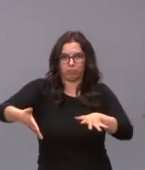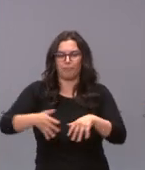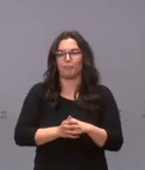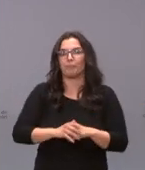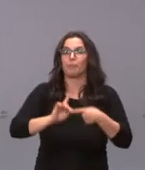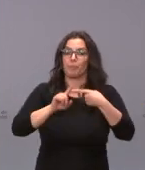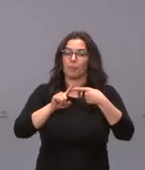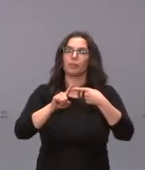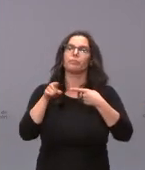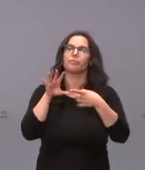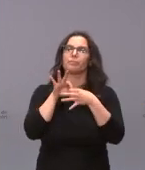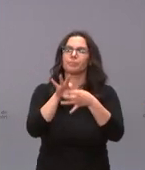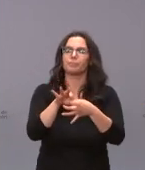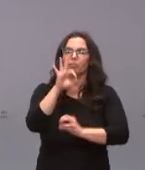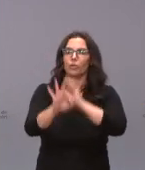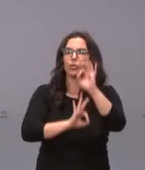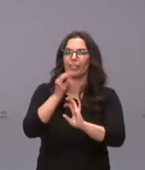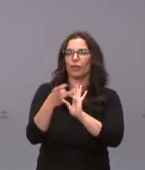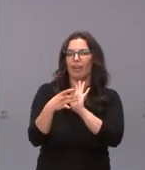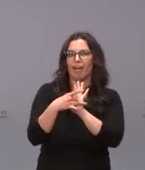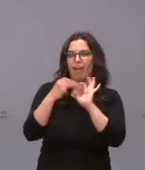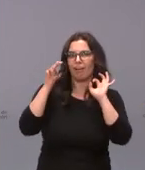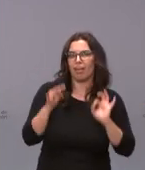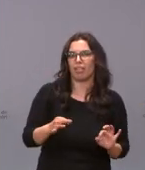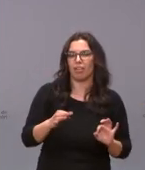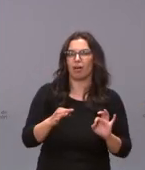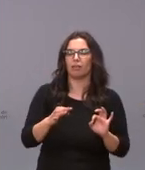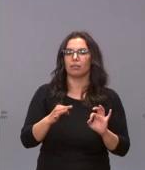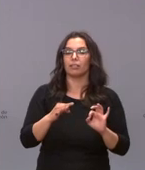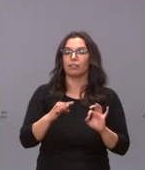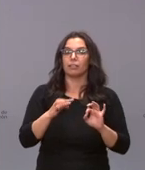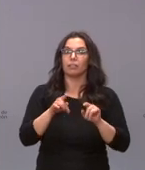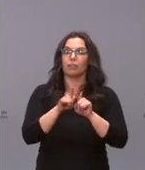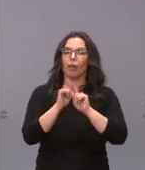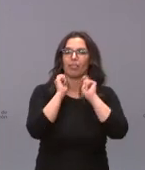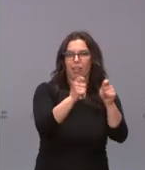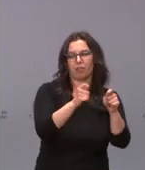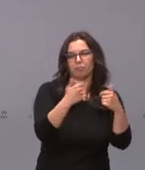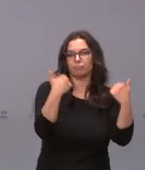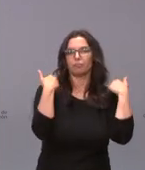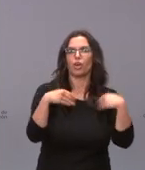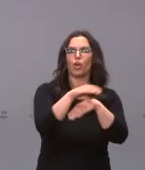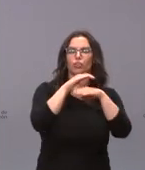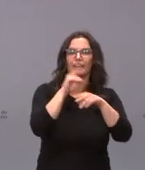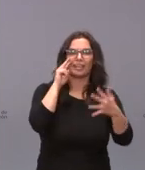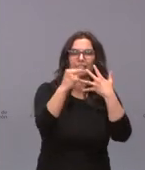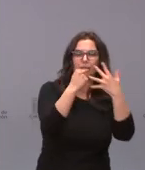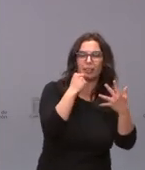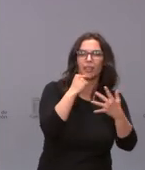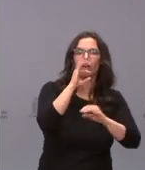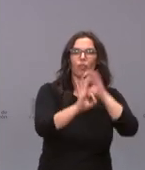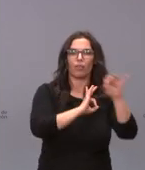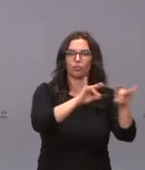hubo una parte referida a una organización de calidad que se atribuyó principalmente a la Consejería de Transparencia, Ordenación del Territorio y Acción Exterior